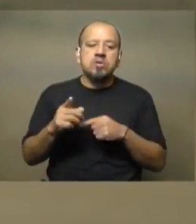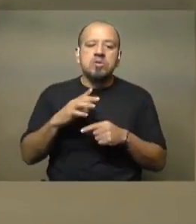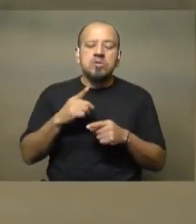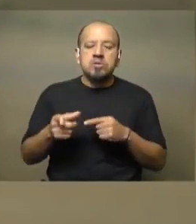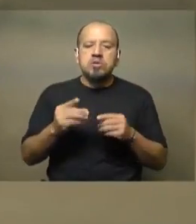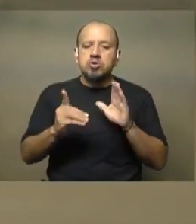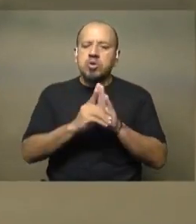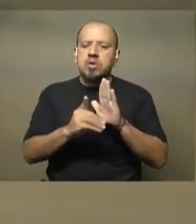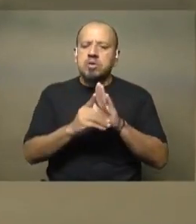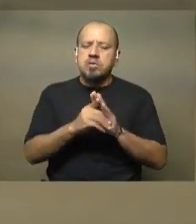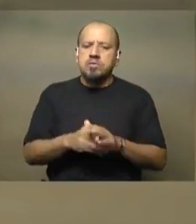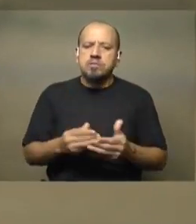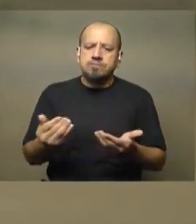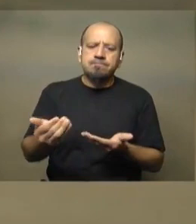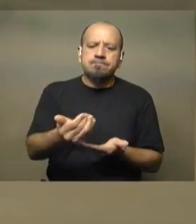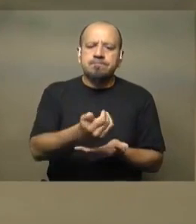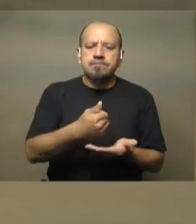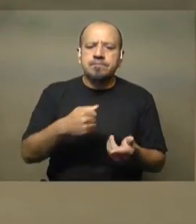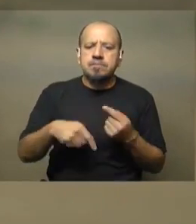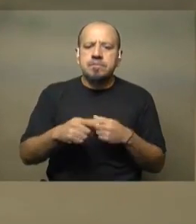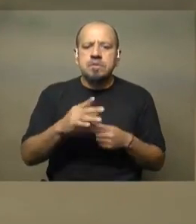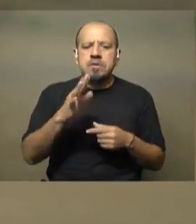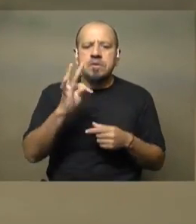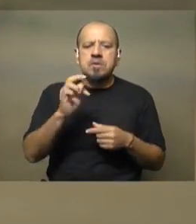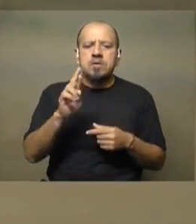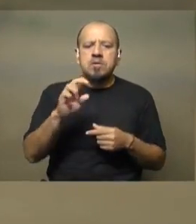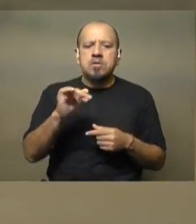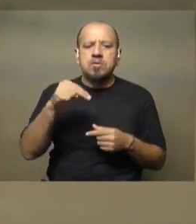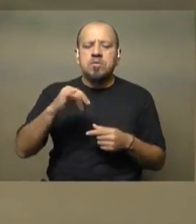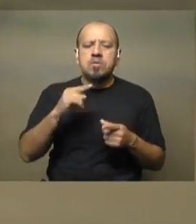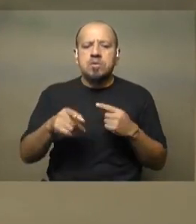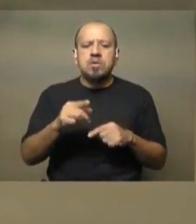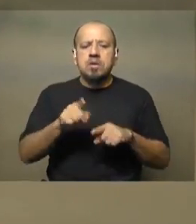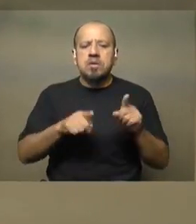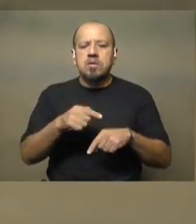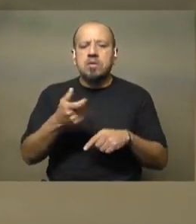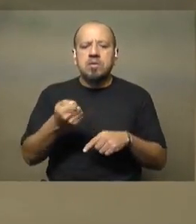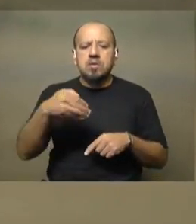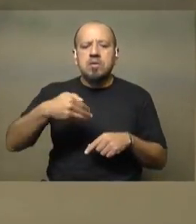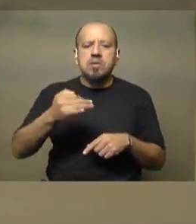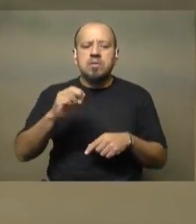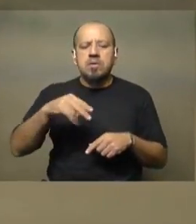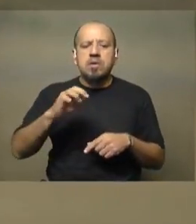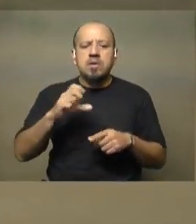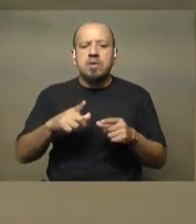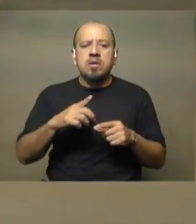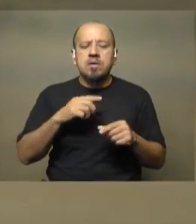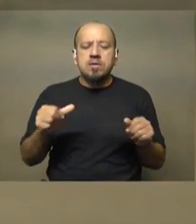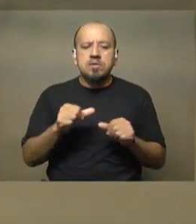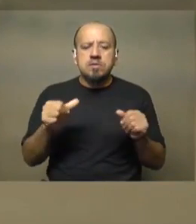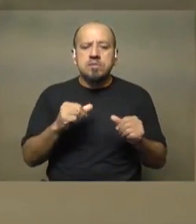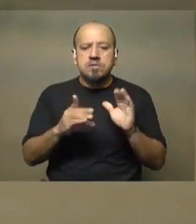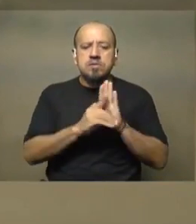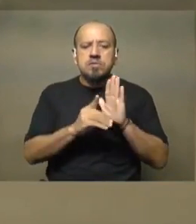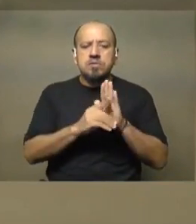esos datos, junto con Federico Turini, que es estudiante de la Licenciatura en Gestión Ambiental del Cure, analizamos esos datos, que